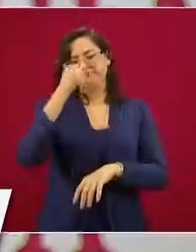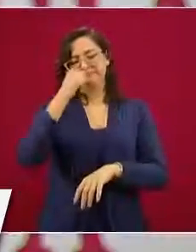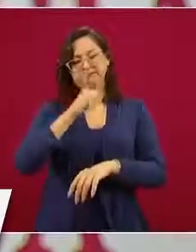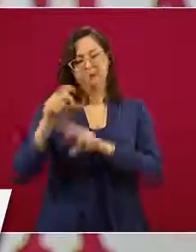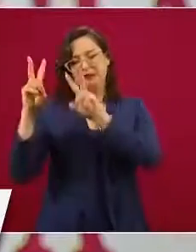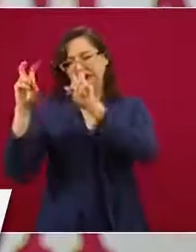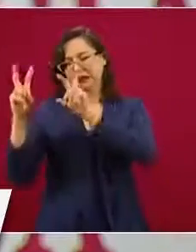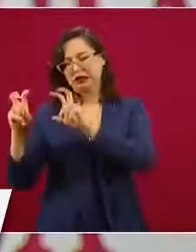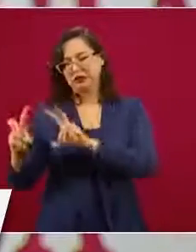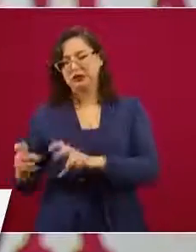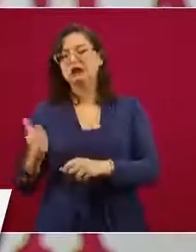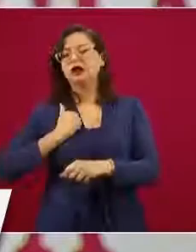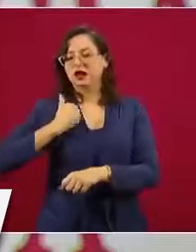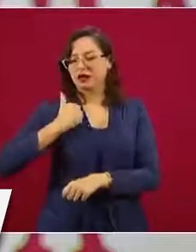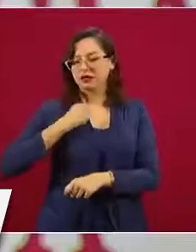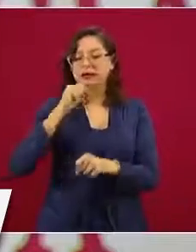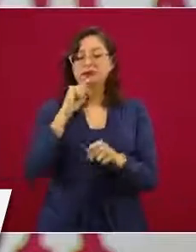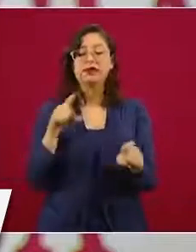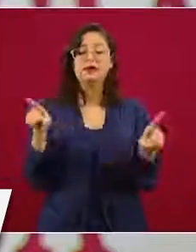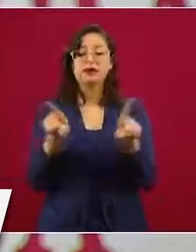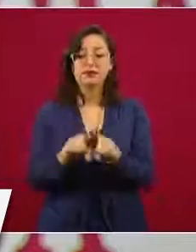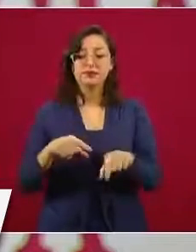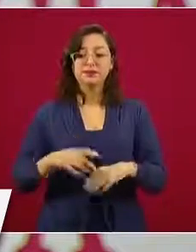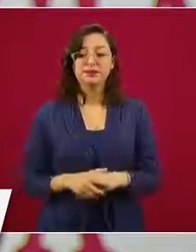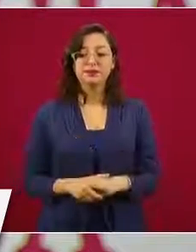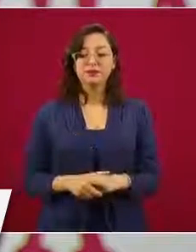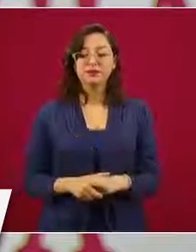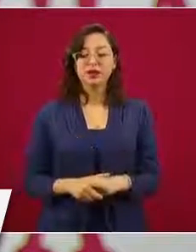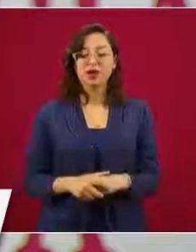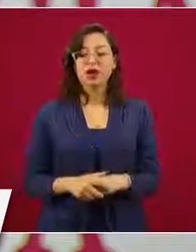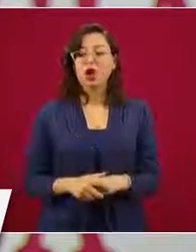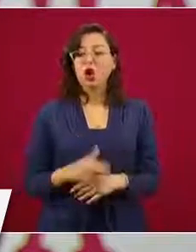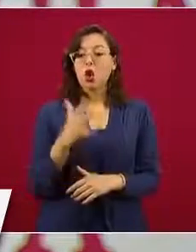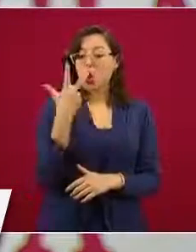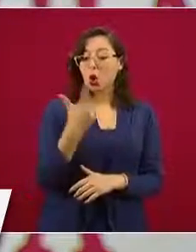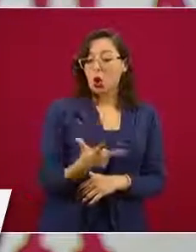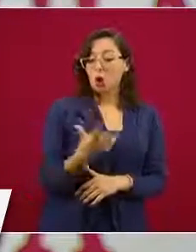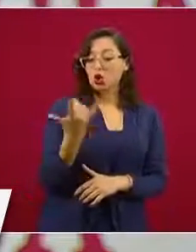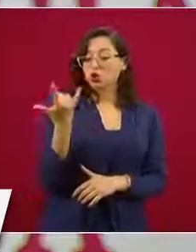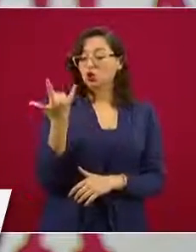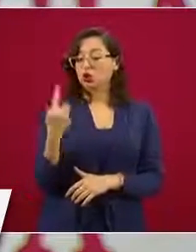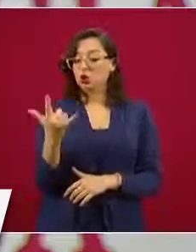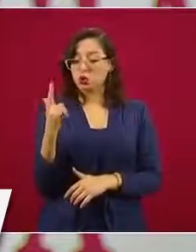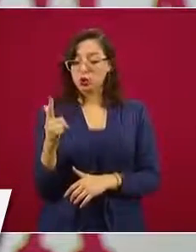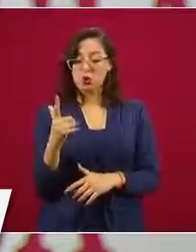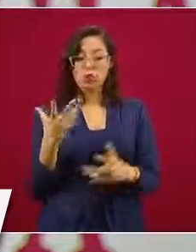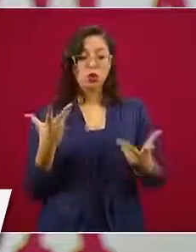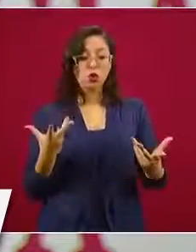El día 8 en la tarde será la agenda de trabajo de carácter bilateral,